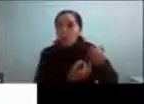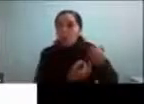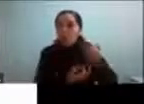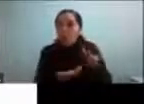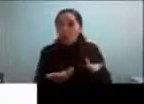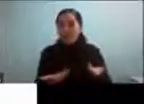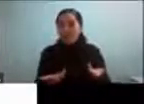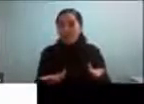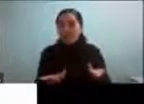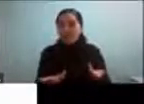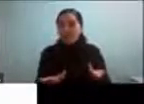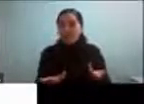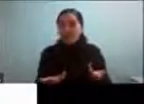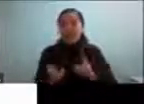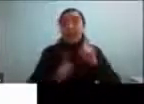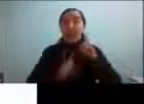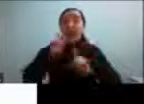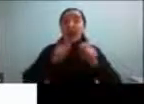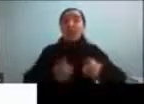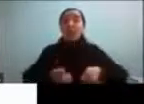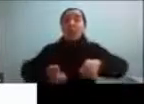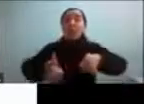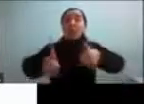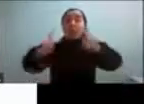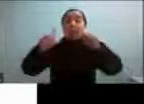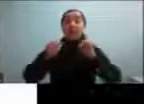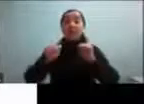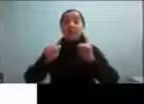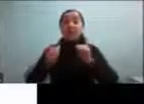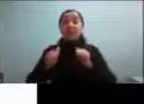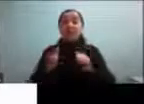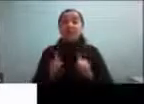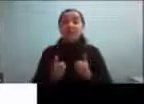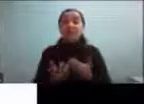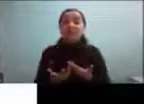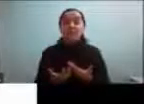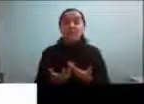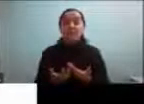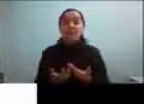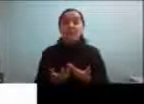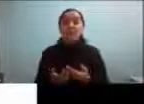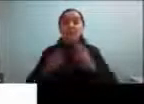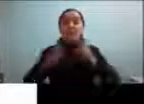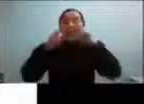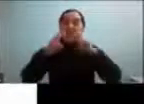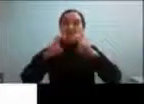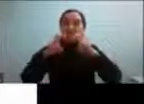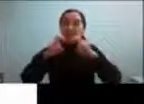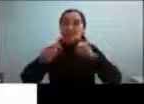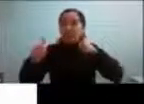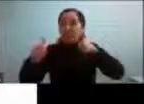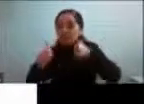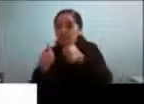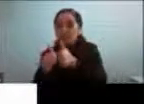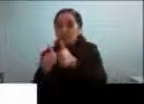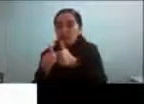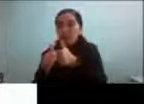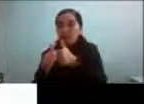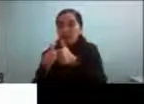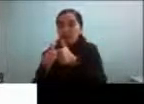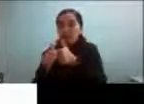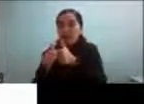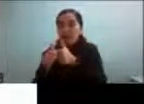Algunos desafíos en el mundo por lo tanto son investigar mucho más de cerca la población de